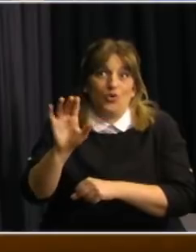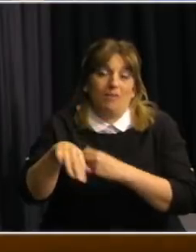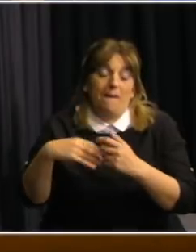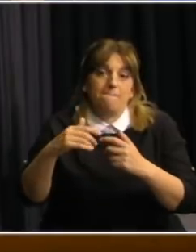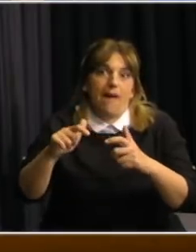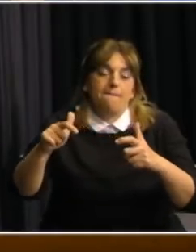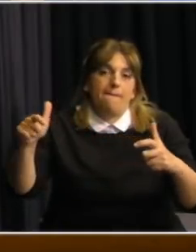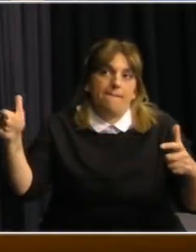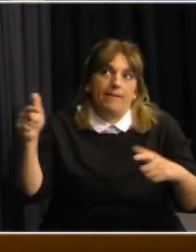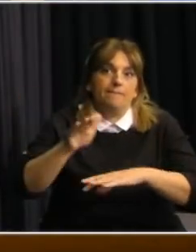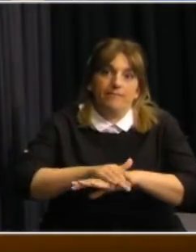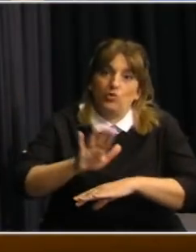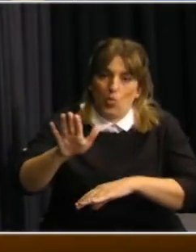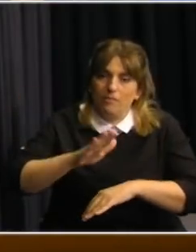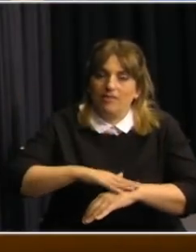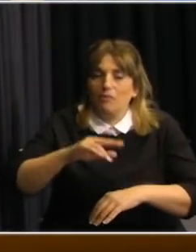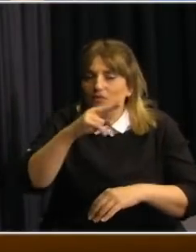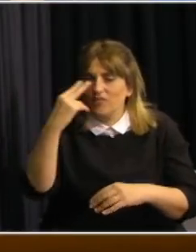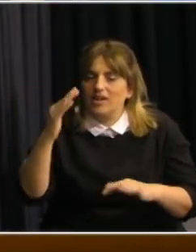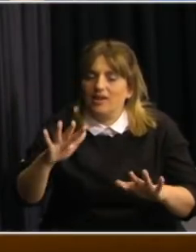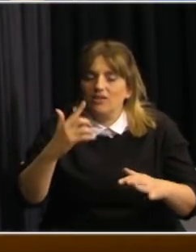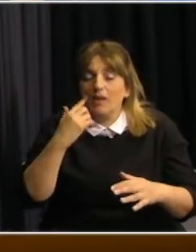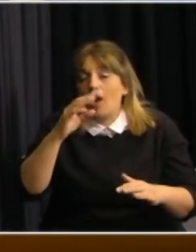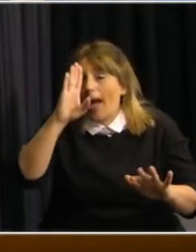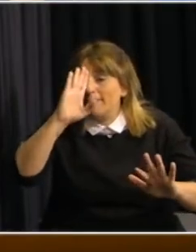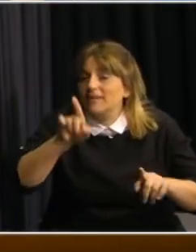así que es un nuevo desafío sin duda estamos aprendiendo gracias